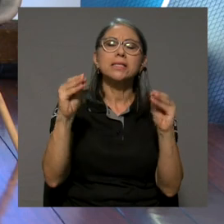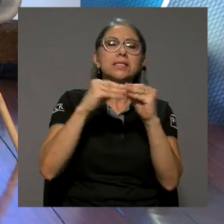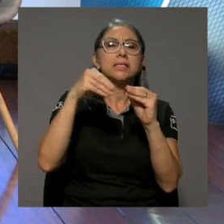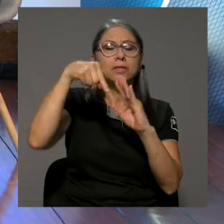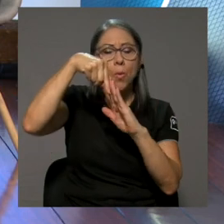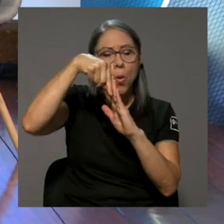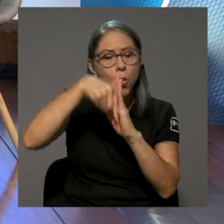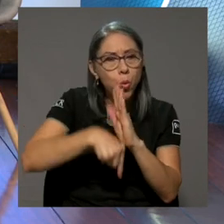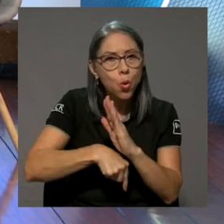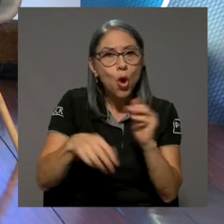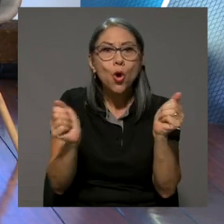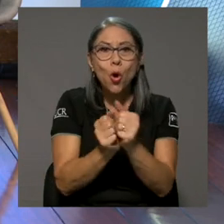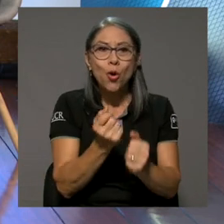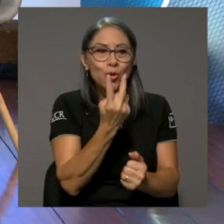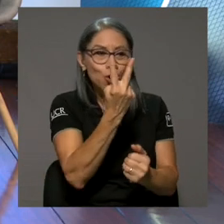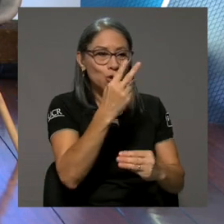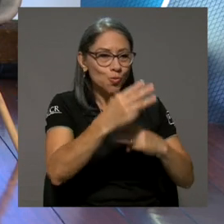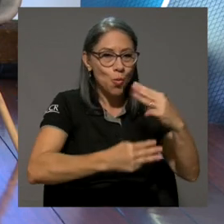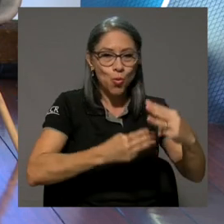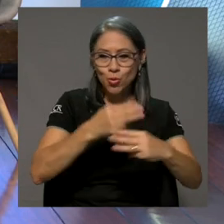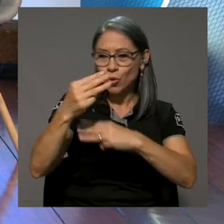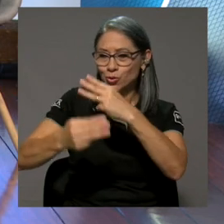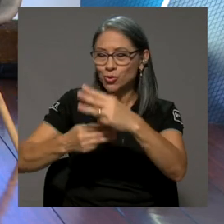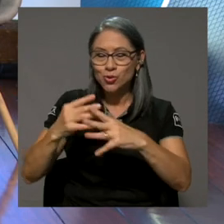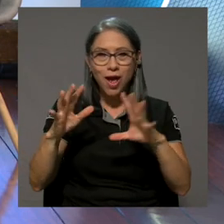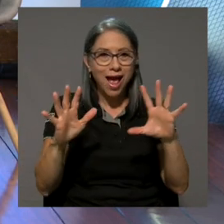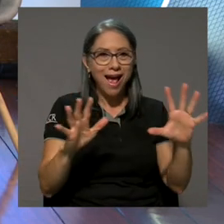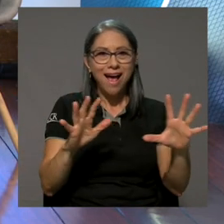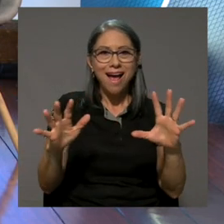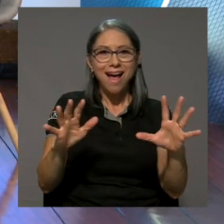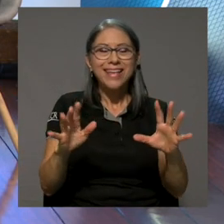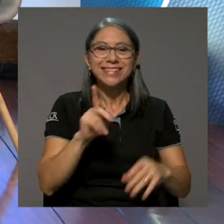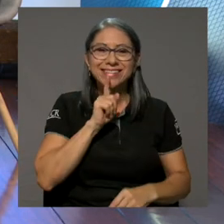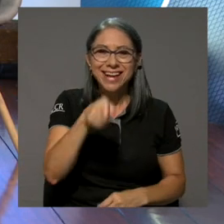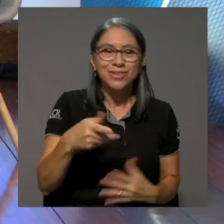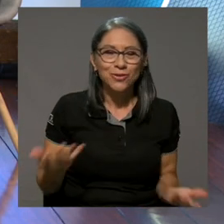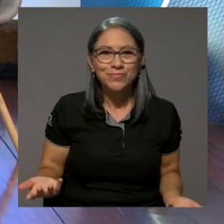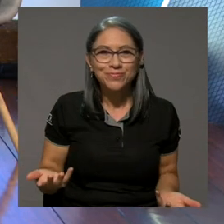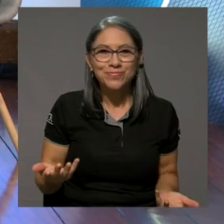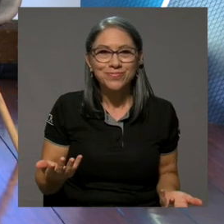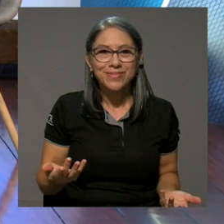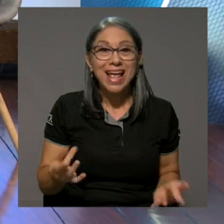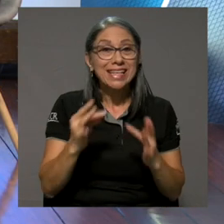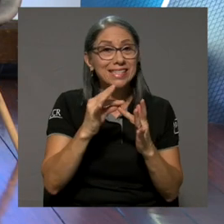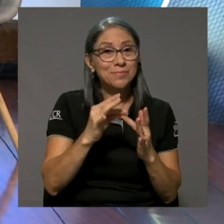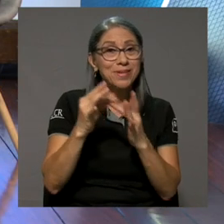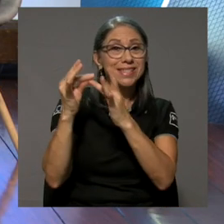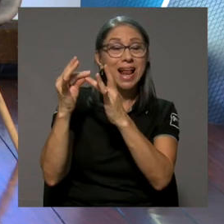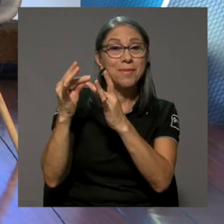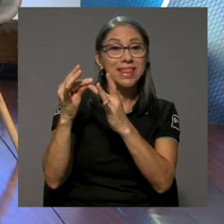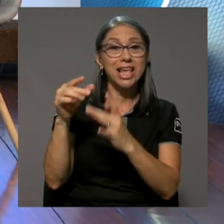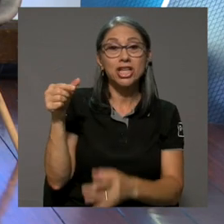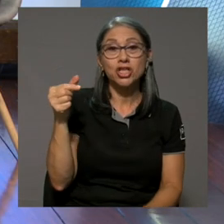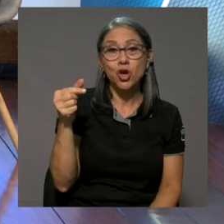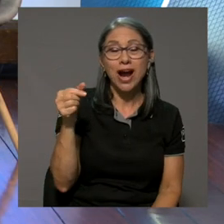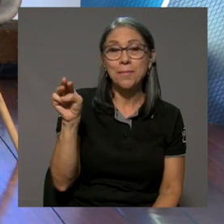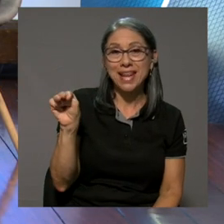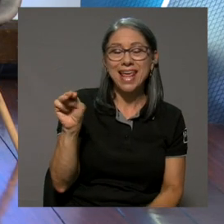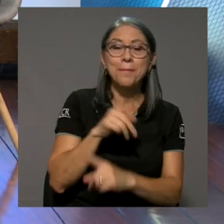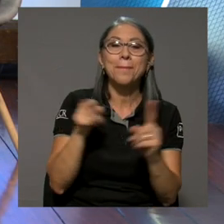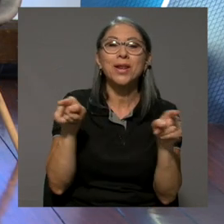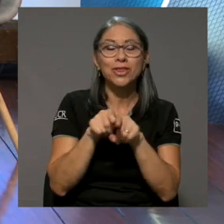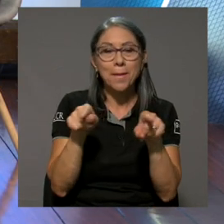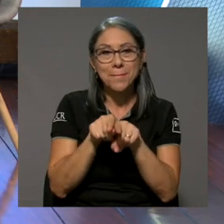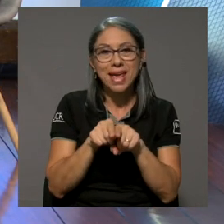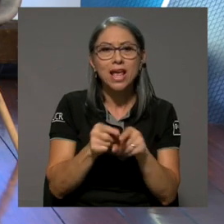me fui fascinando con estos dos mundos. Y sí, cierto, especialmente Jean-Rémy Méliès, pero también